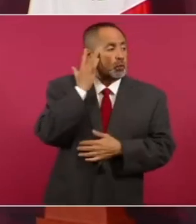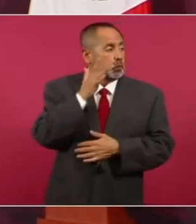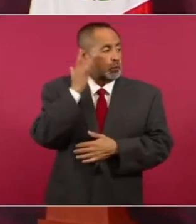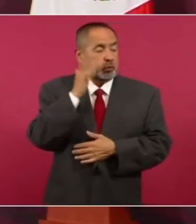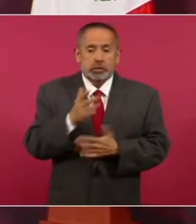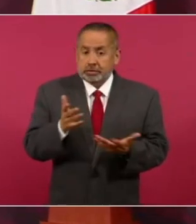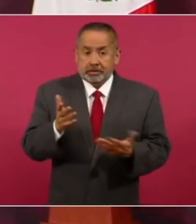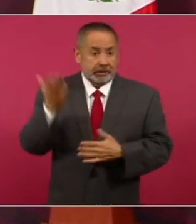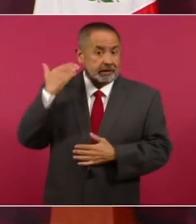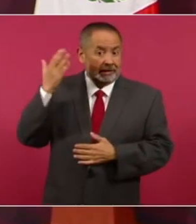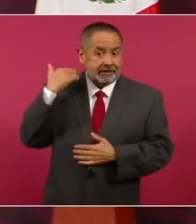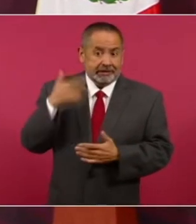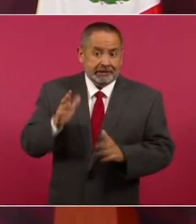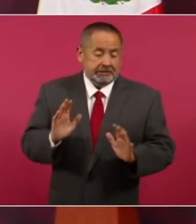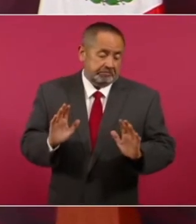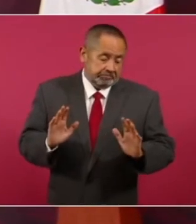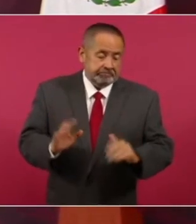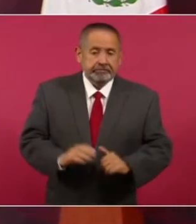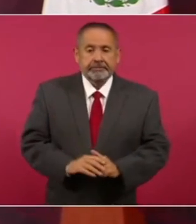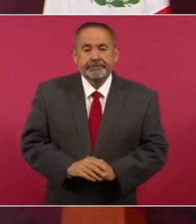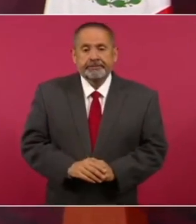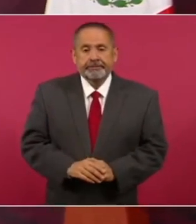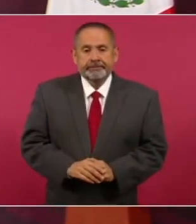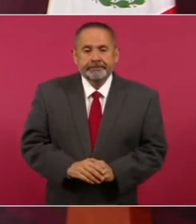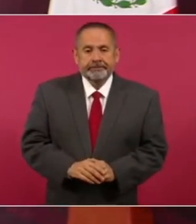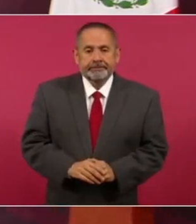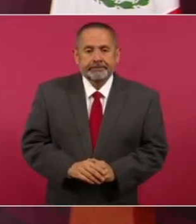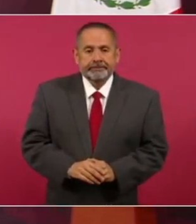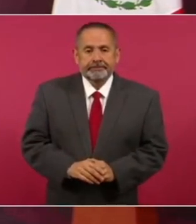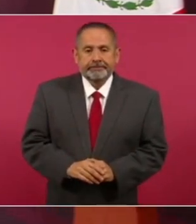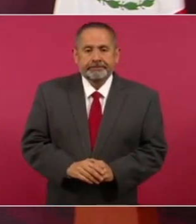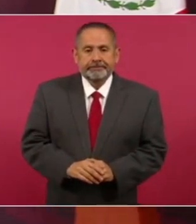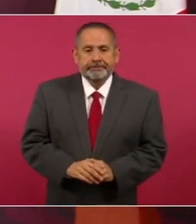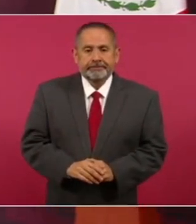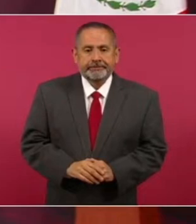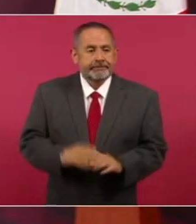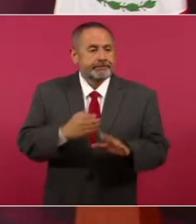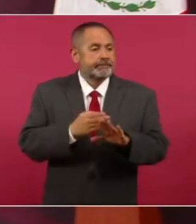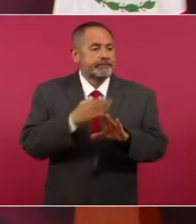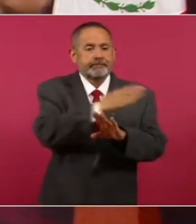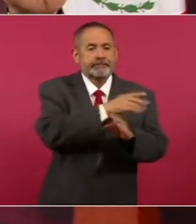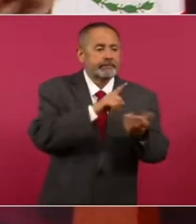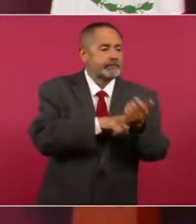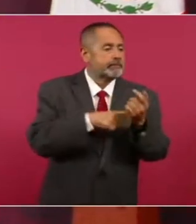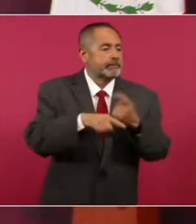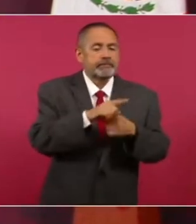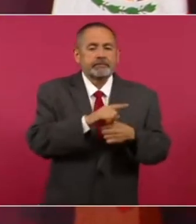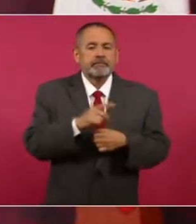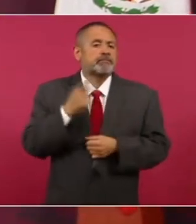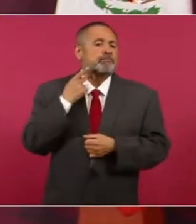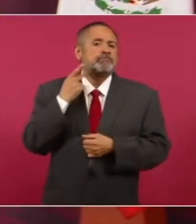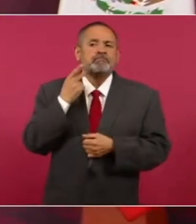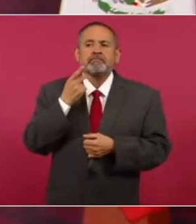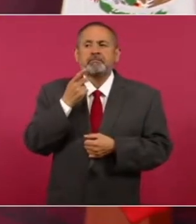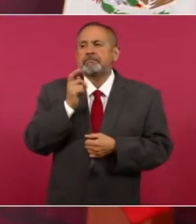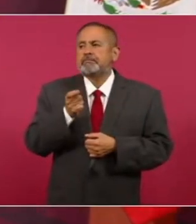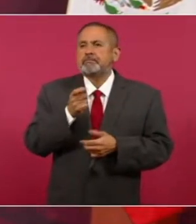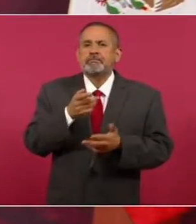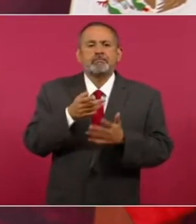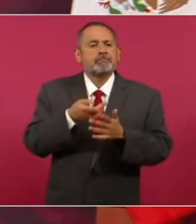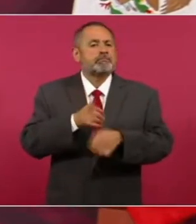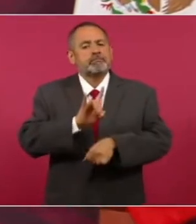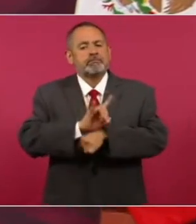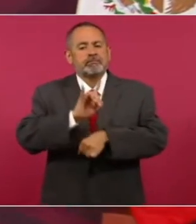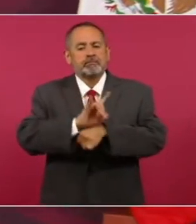Amigos y amigas que tengan excelente tarde, tienes que ver esto que sucedió el día de hoy en la mañanera, el